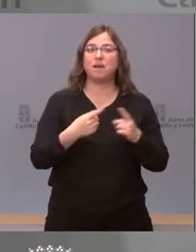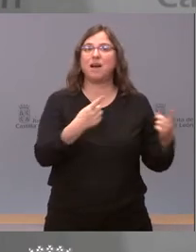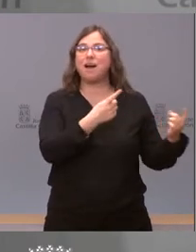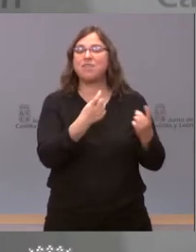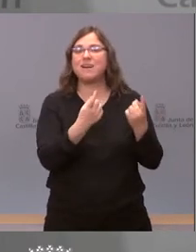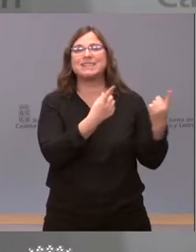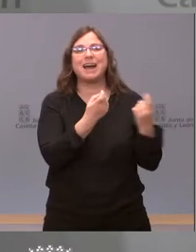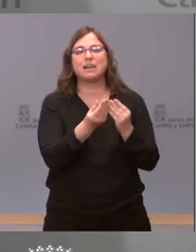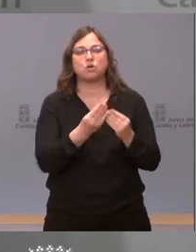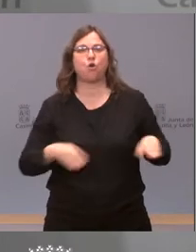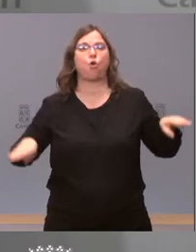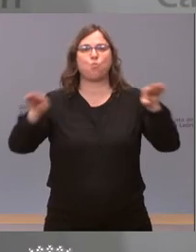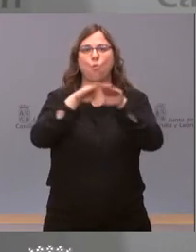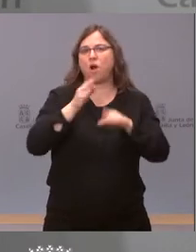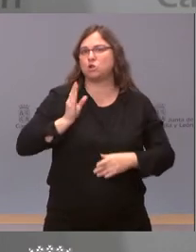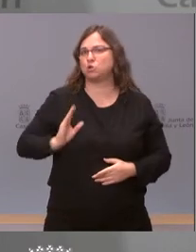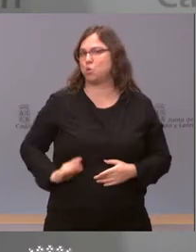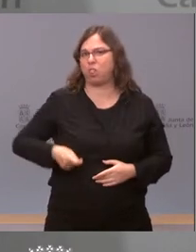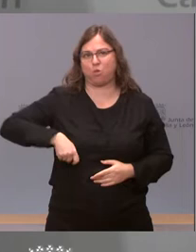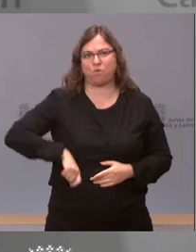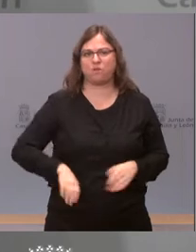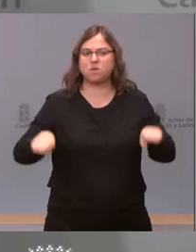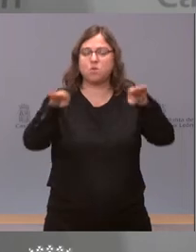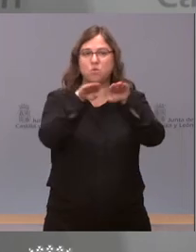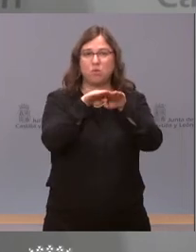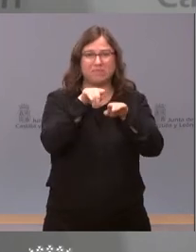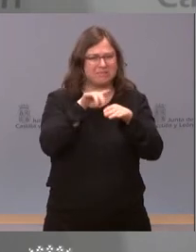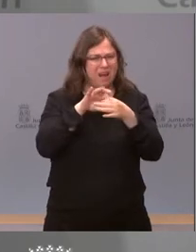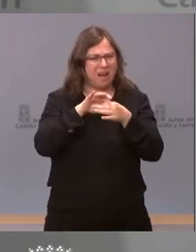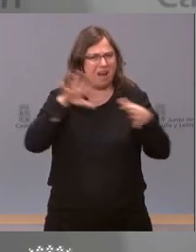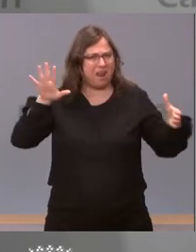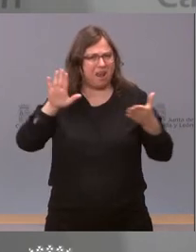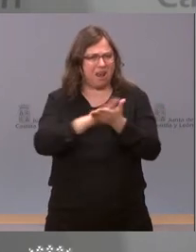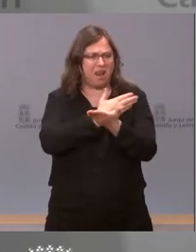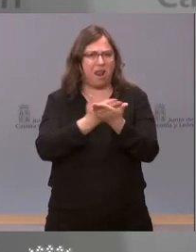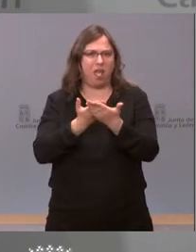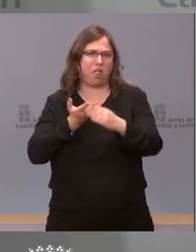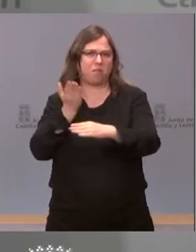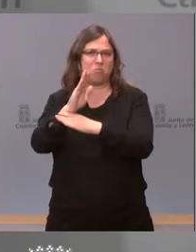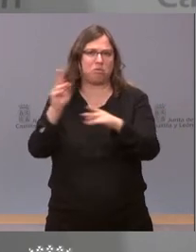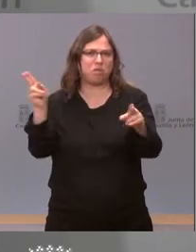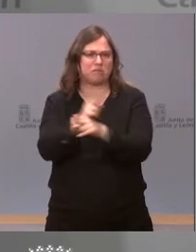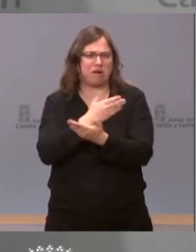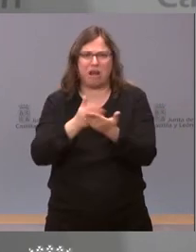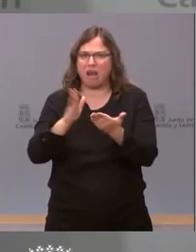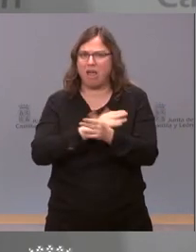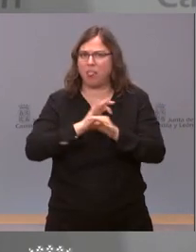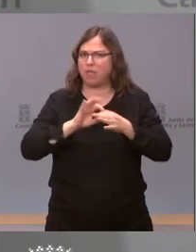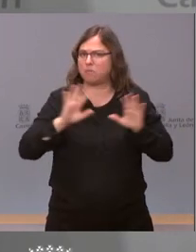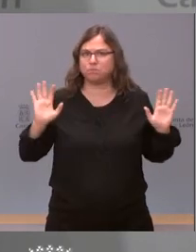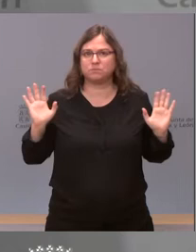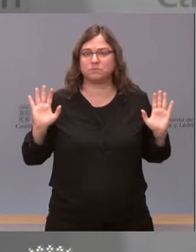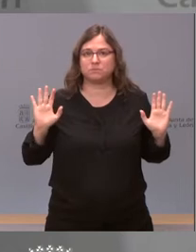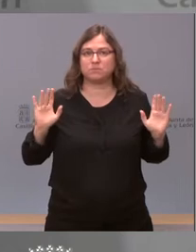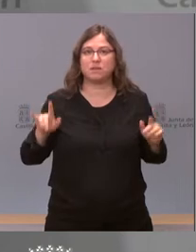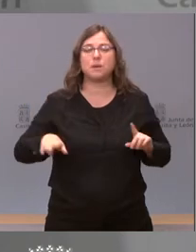profesionales. Esto no tiene ninguna vinculación con la moción de censura. Sobre con